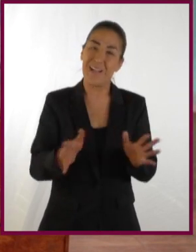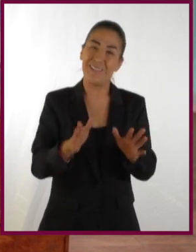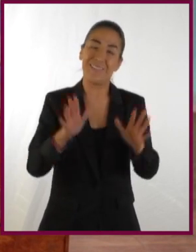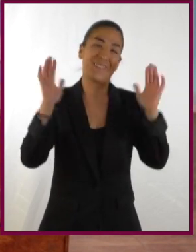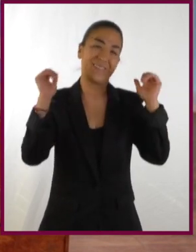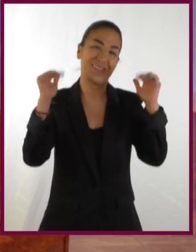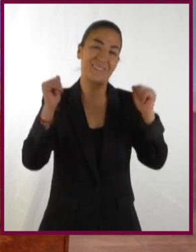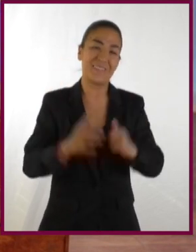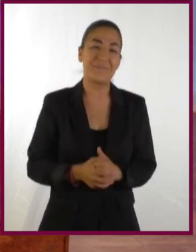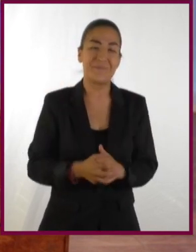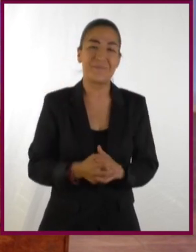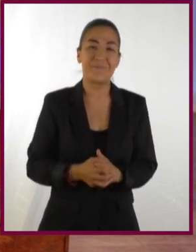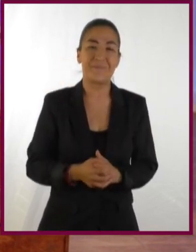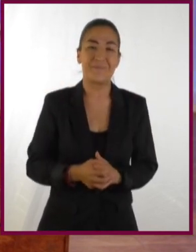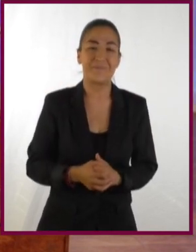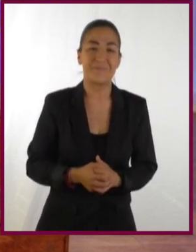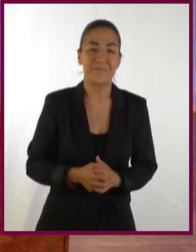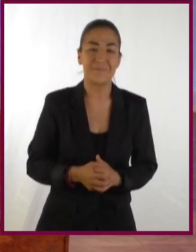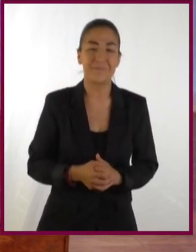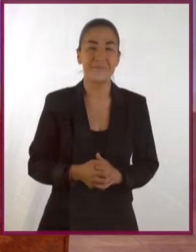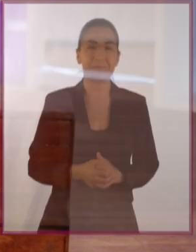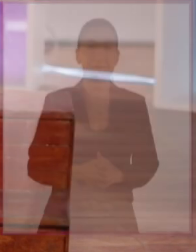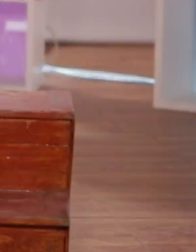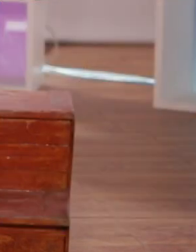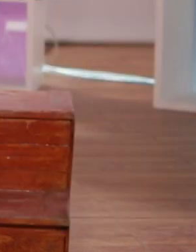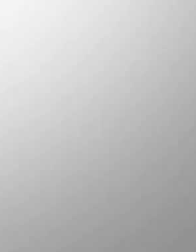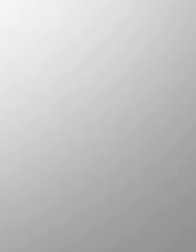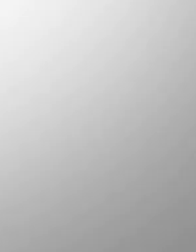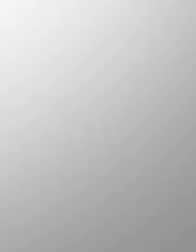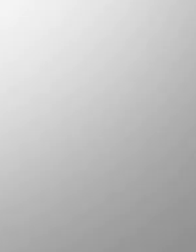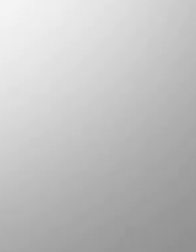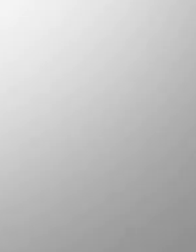todititos, ¿eh? Y ahora sí, adiós. Adiós.